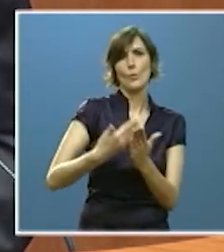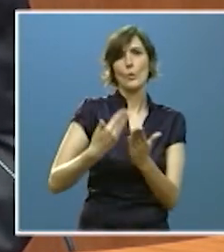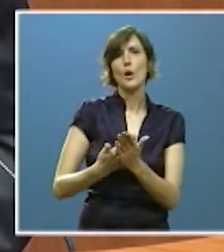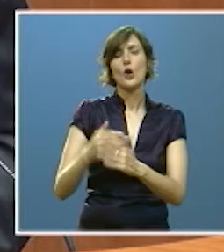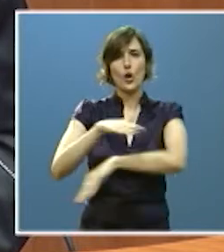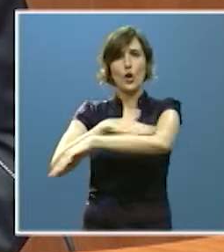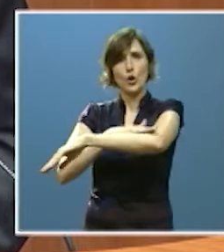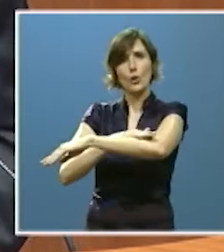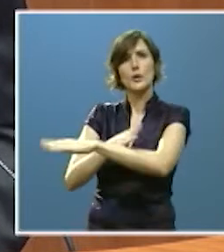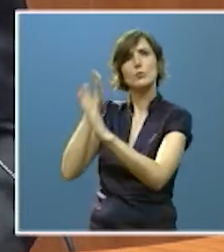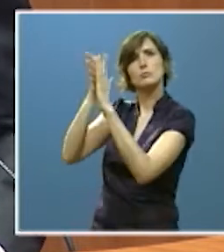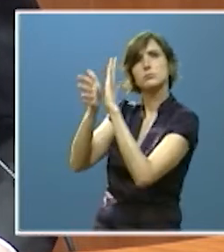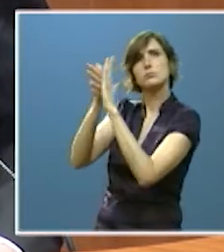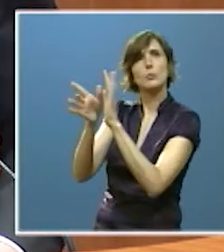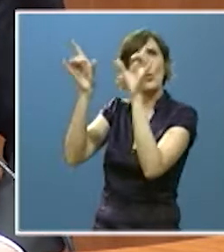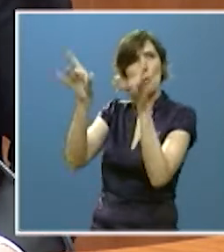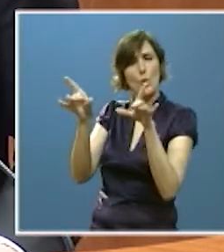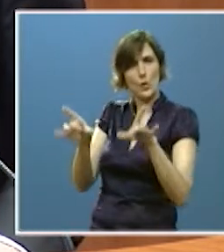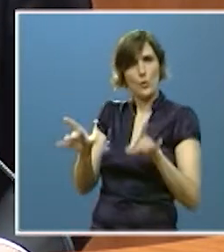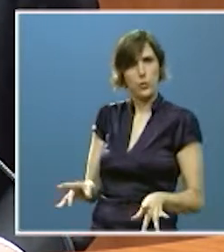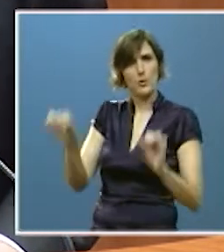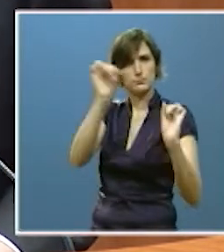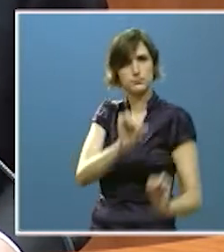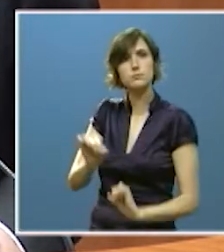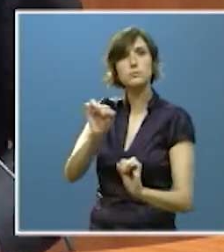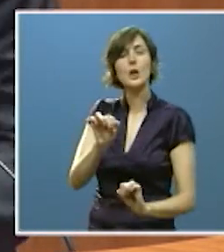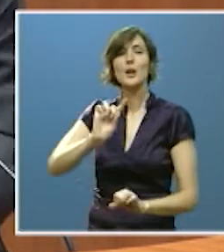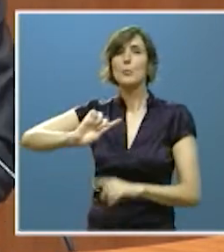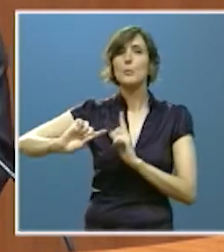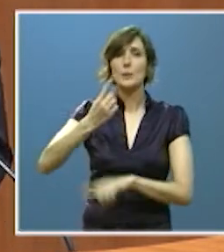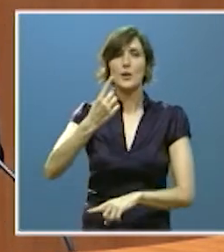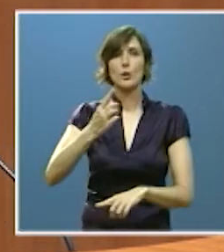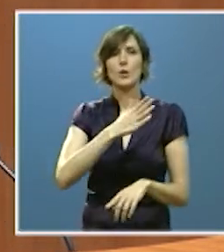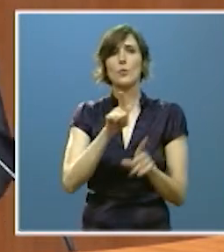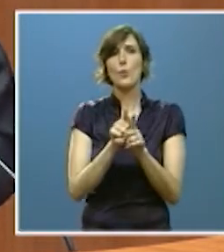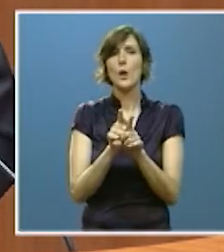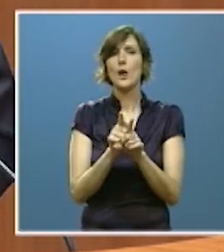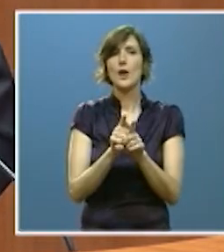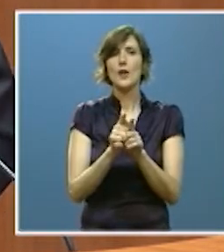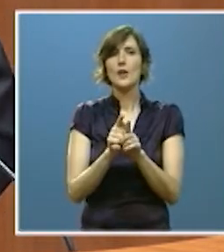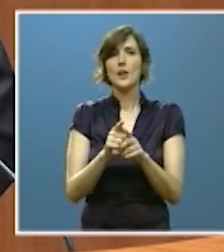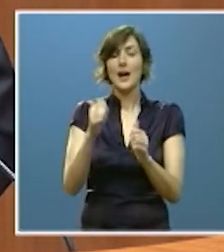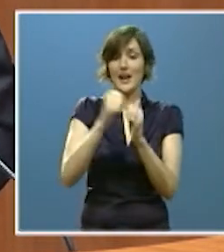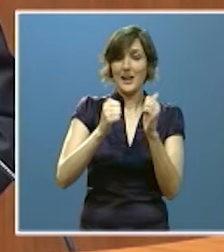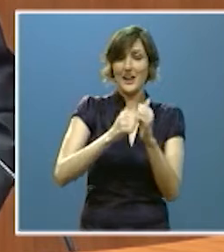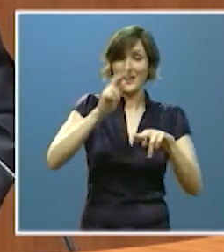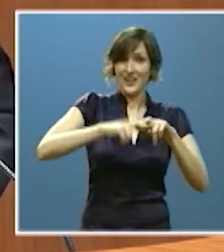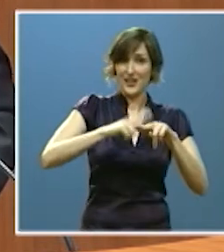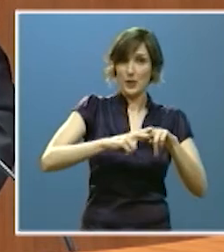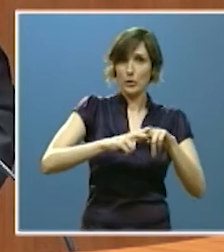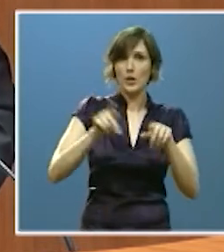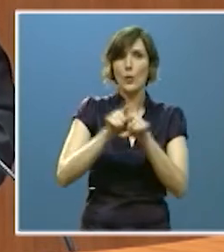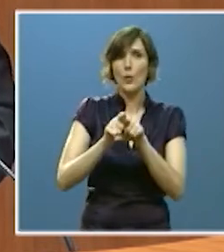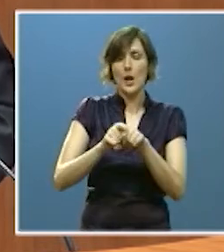el Gobierno, al que pedimos, en primer lugar, no cercenar las posibilidades del carbón autóctono adelantando